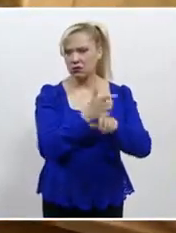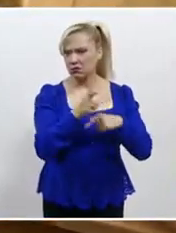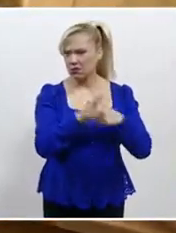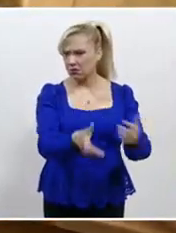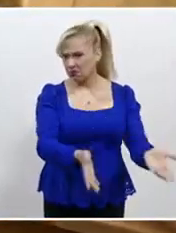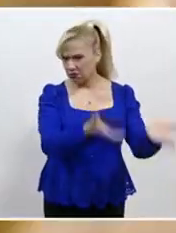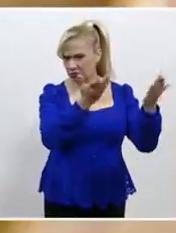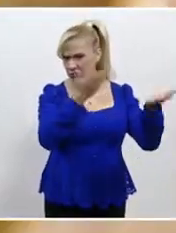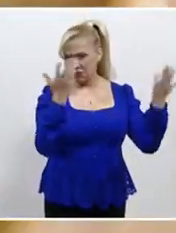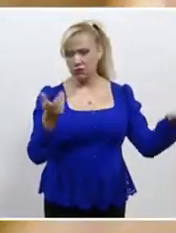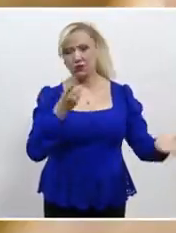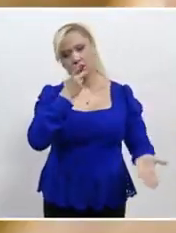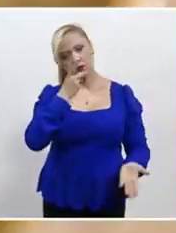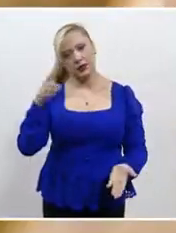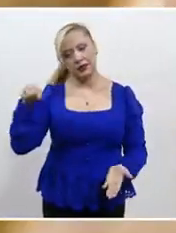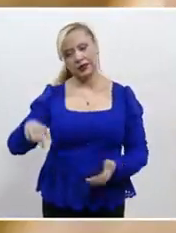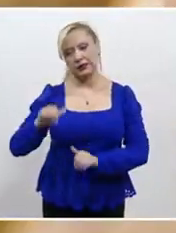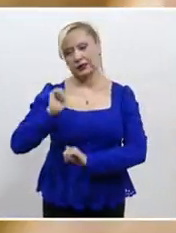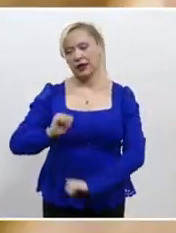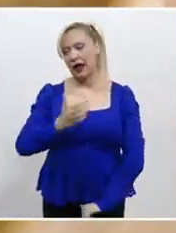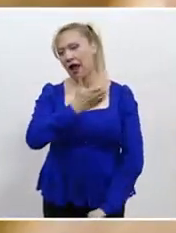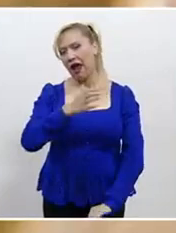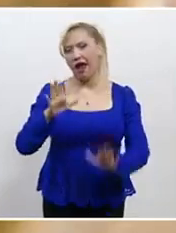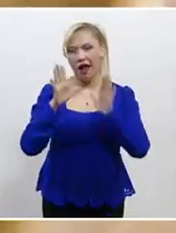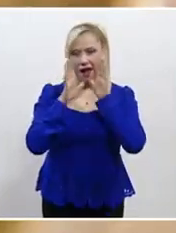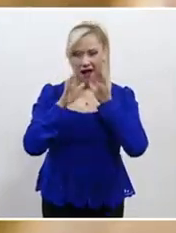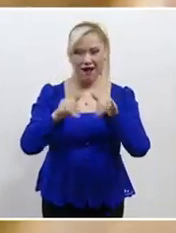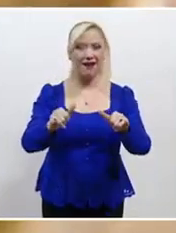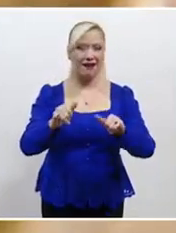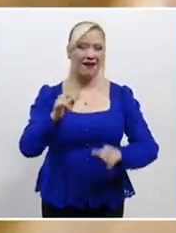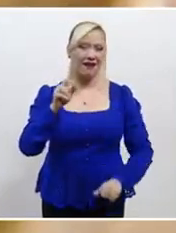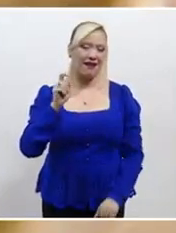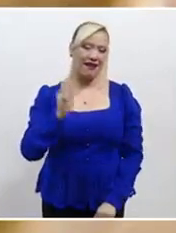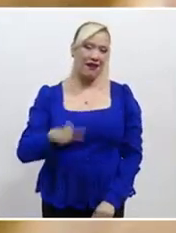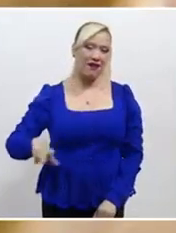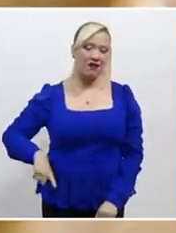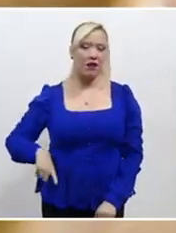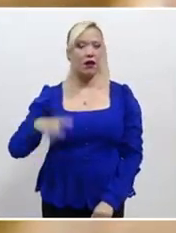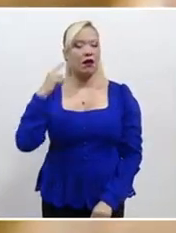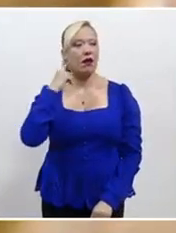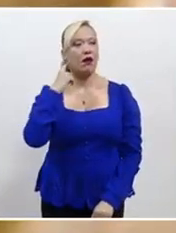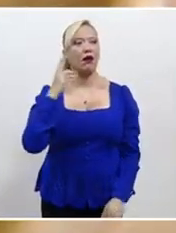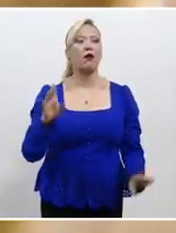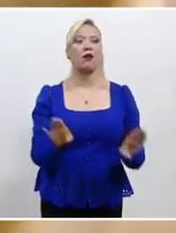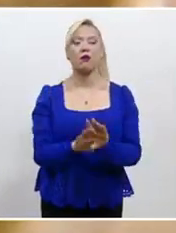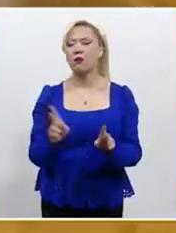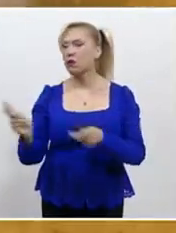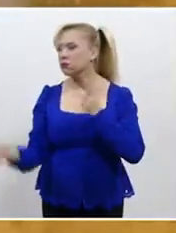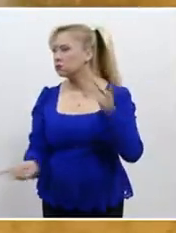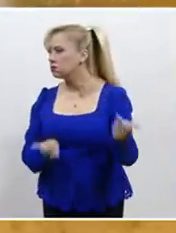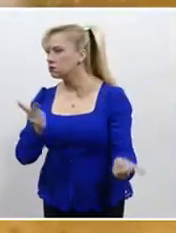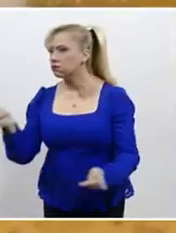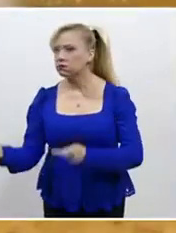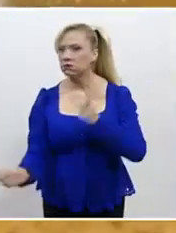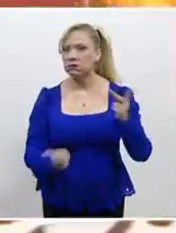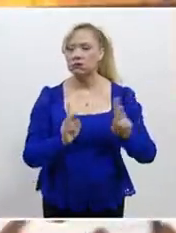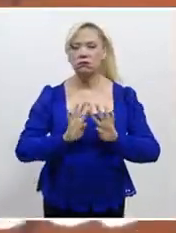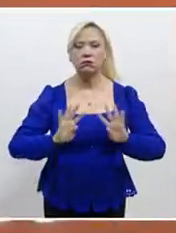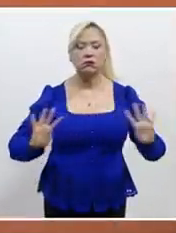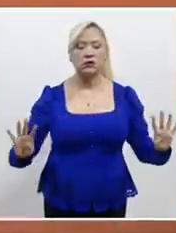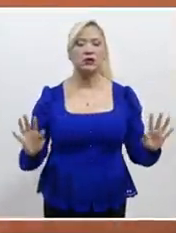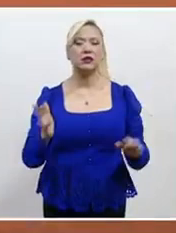aseguraron funcionarios de la Secretaría de Agricultura. Indicaron que el emplazamiento a una serie de consultas y eventual panel de